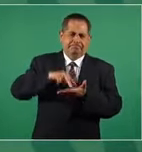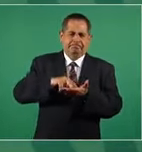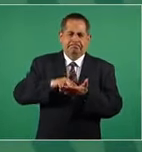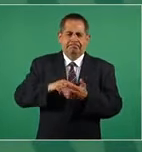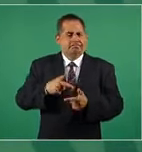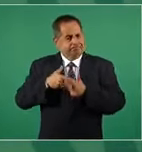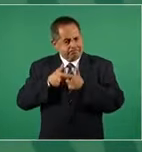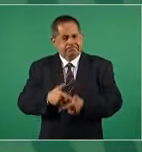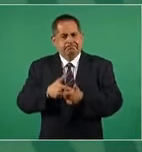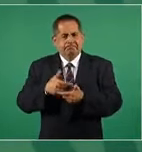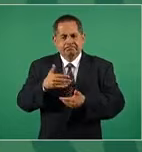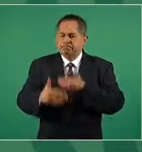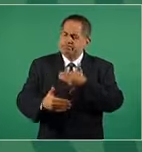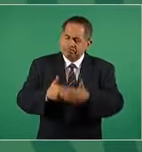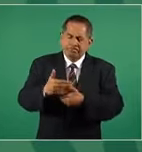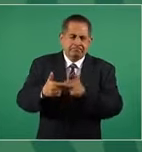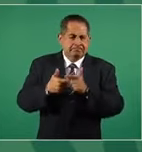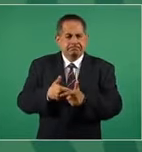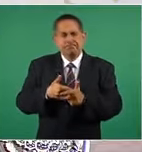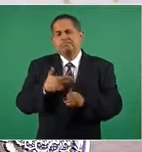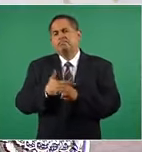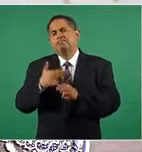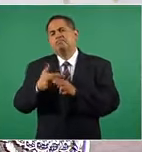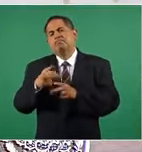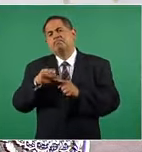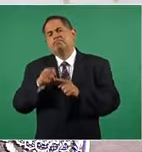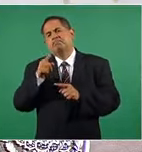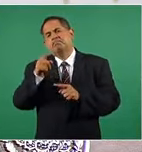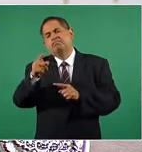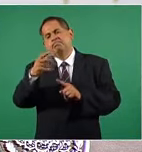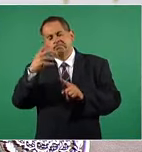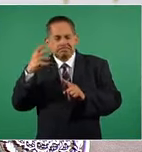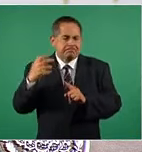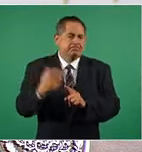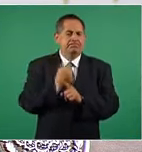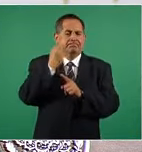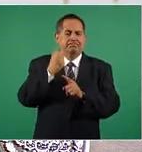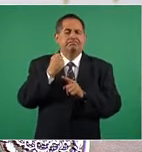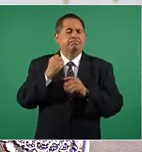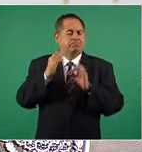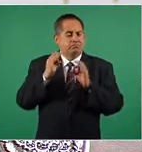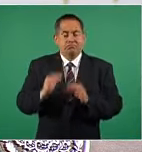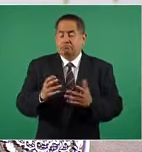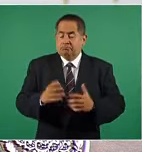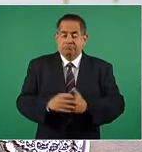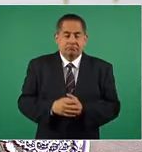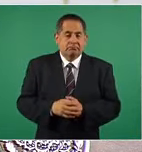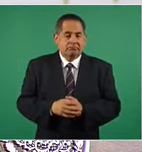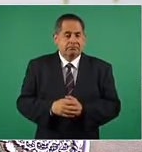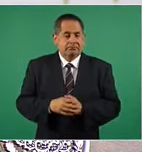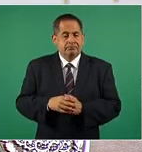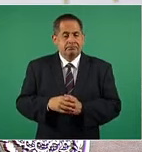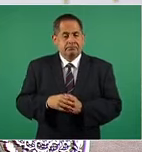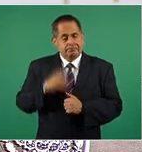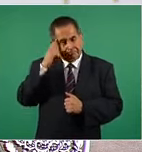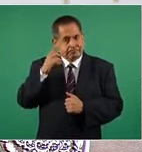hasta lograr el triunfo